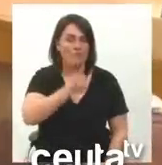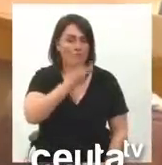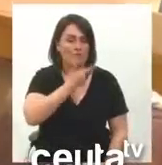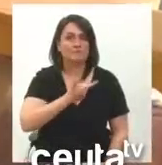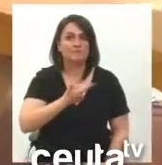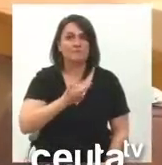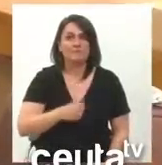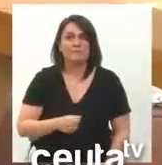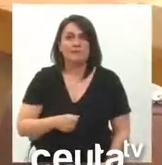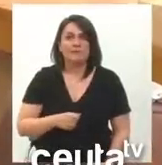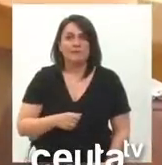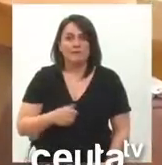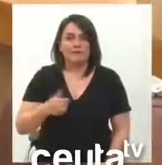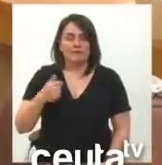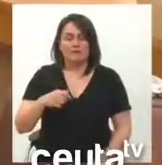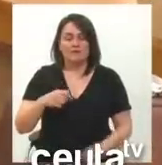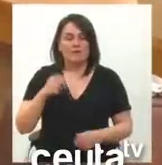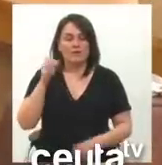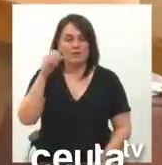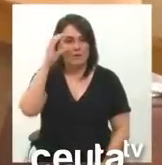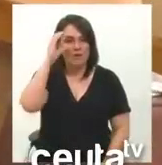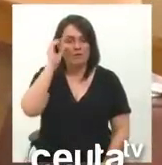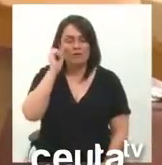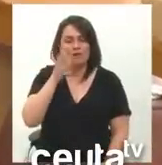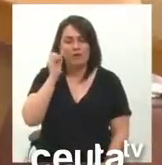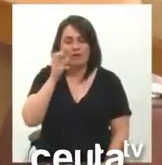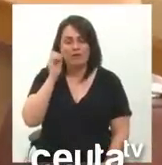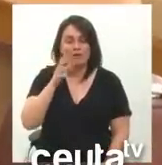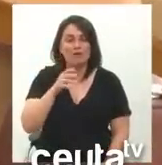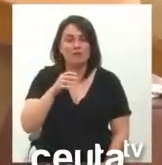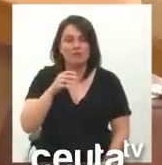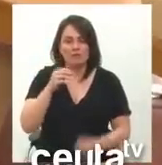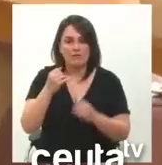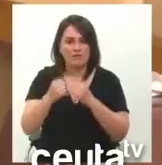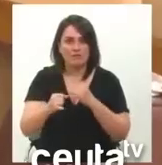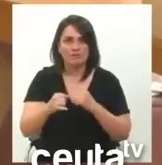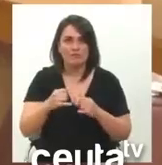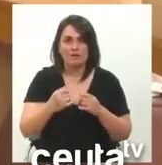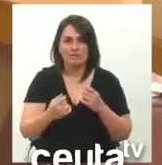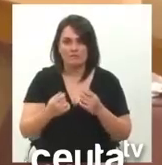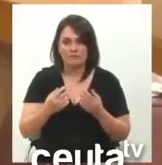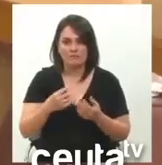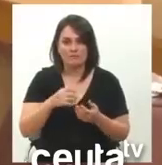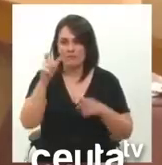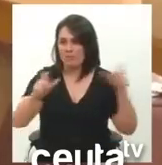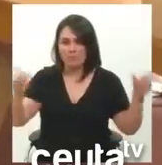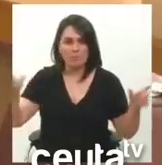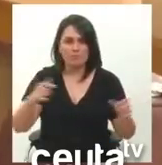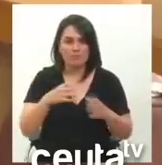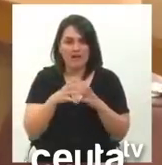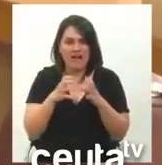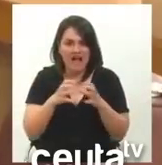escuchar la alocución que ha hecho el señor Verdejo, que creo que más de uno aquí deseábamos tener unos cascos puestos